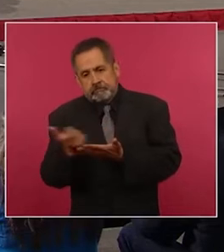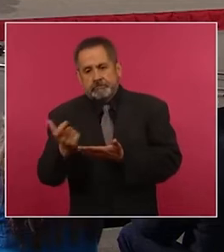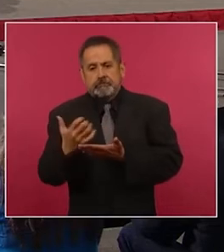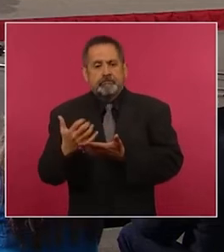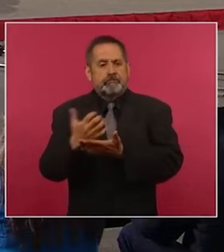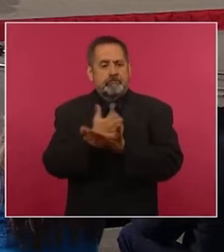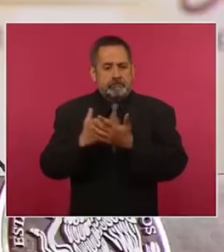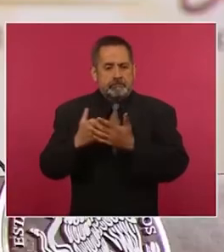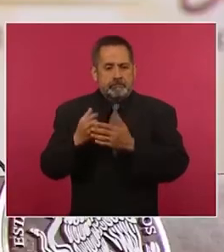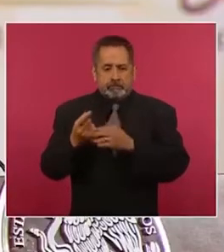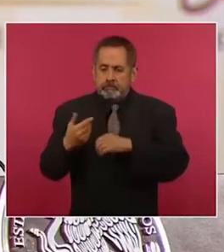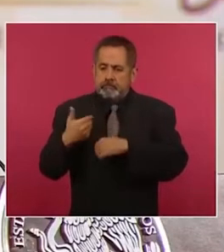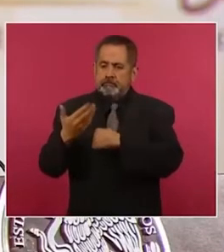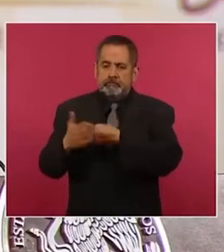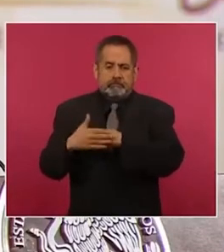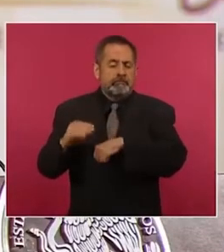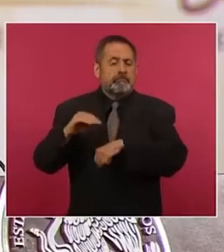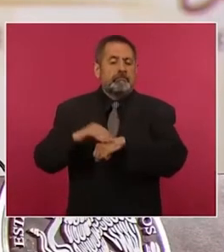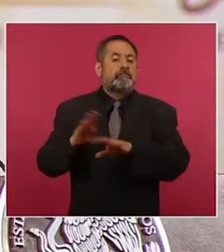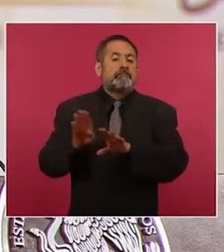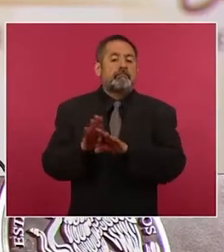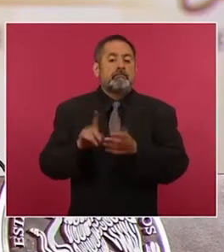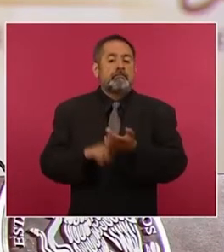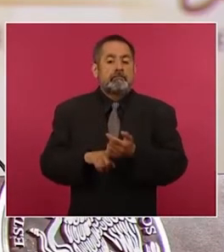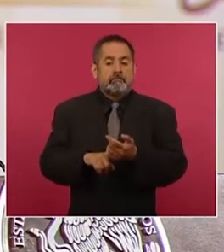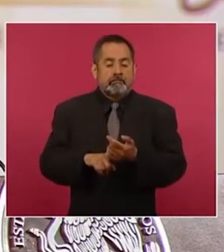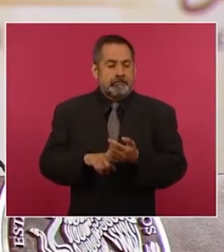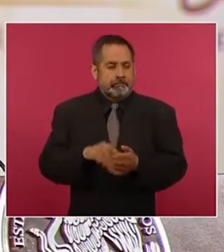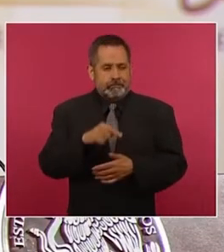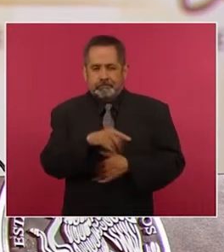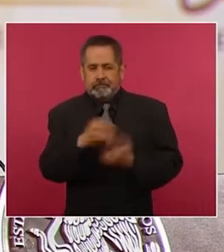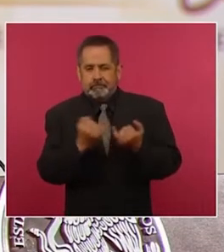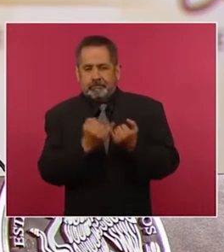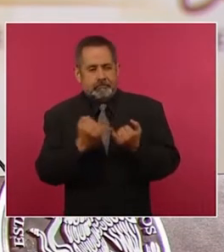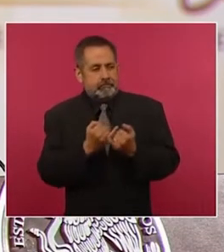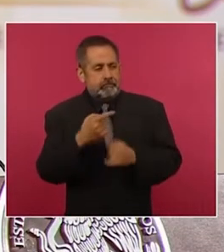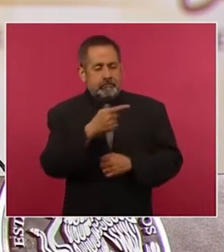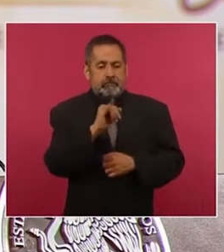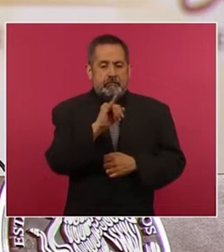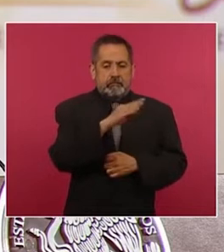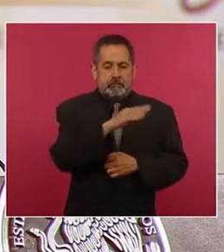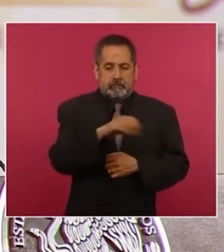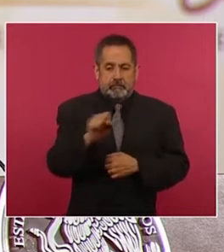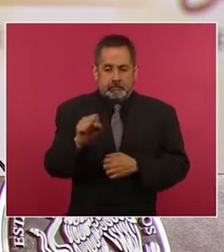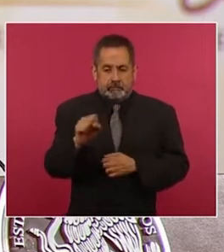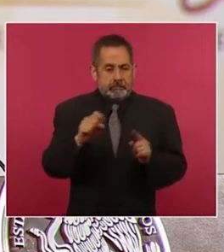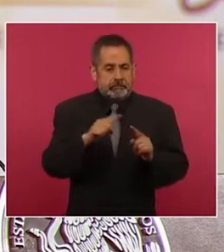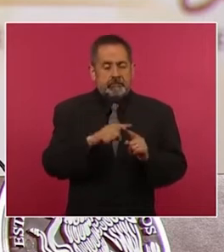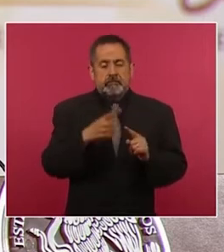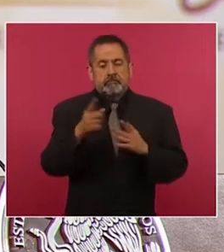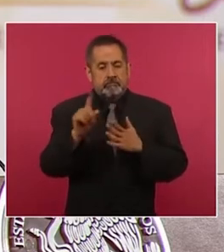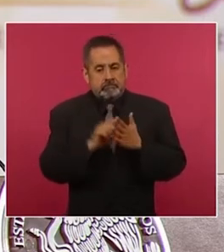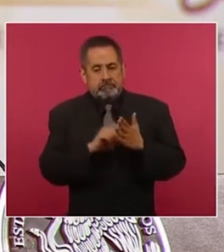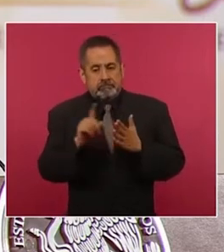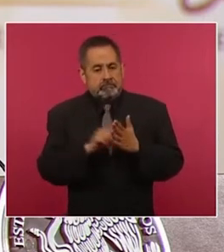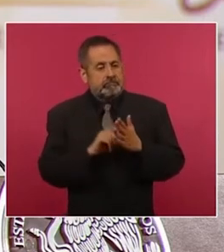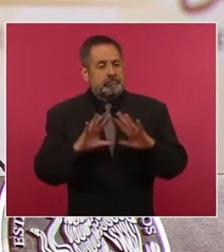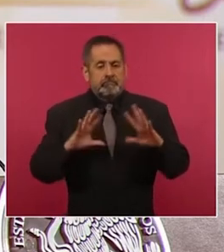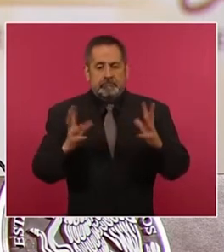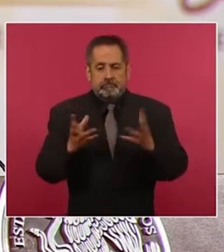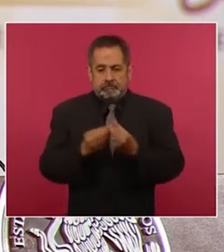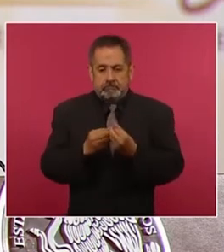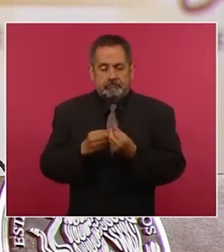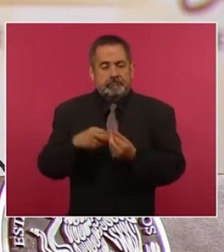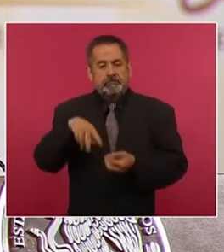aproximar es el del Seguro Social, salario promedio mensual que incluye